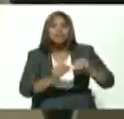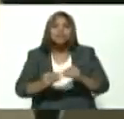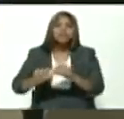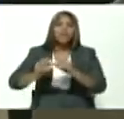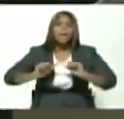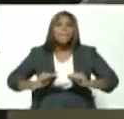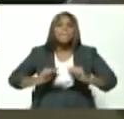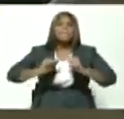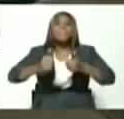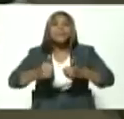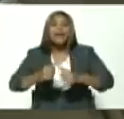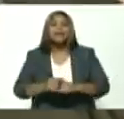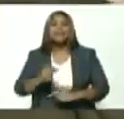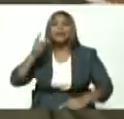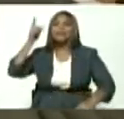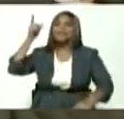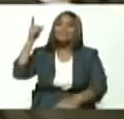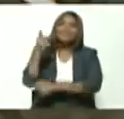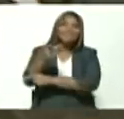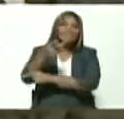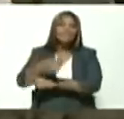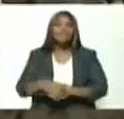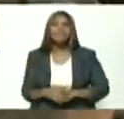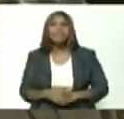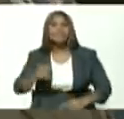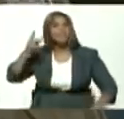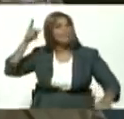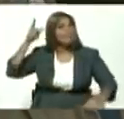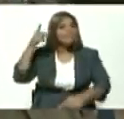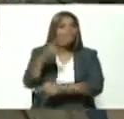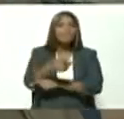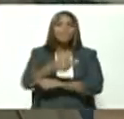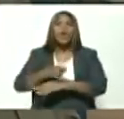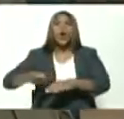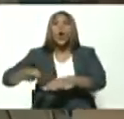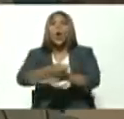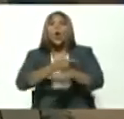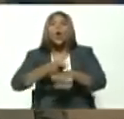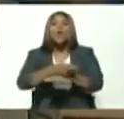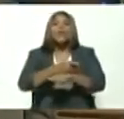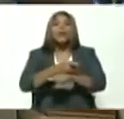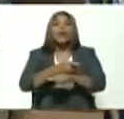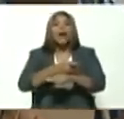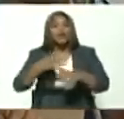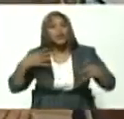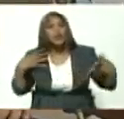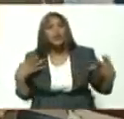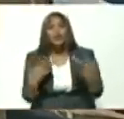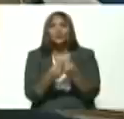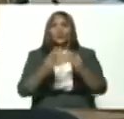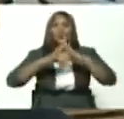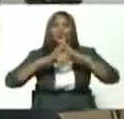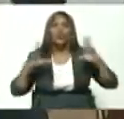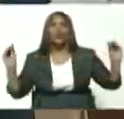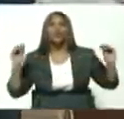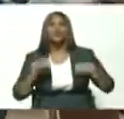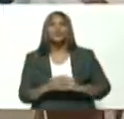para mandar, mandar, para gobernar, compañeros y compañeras.